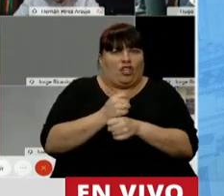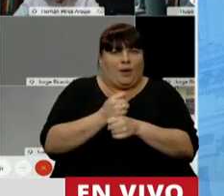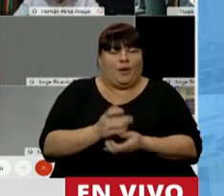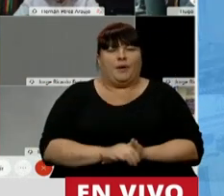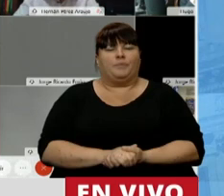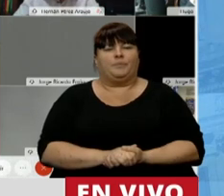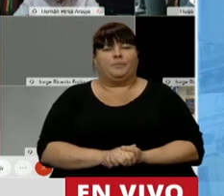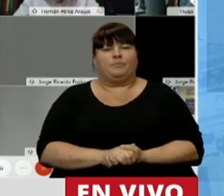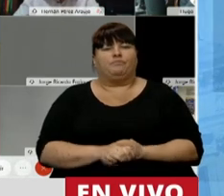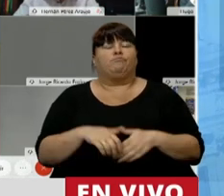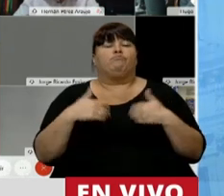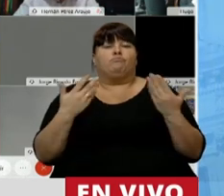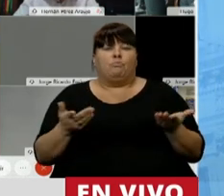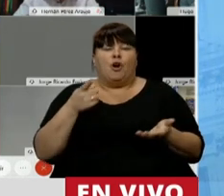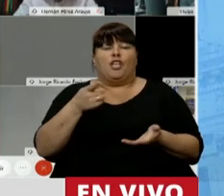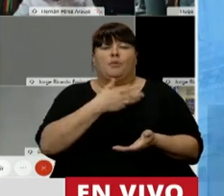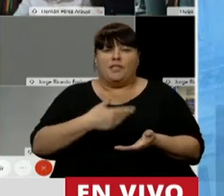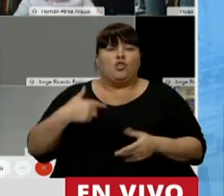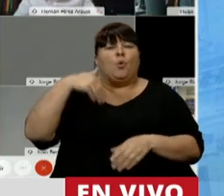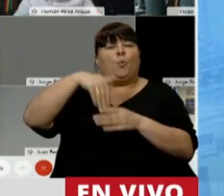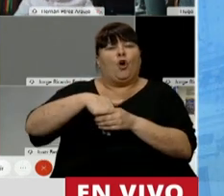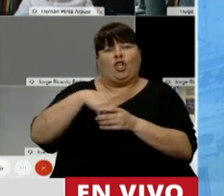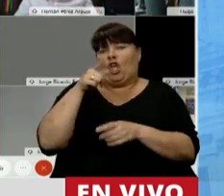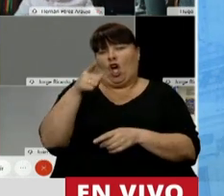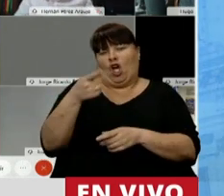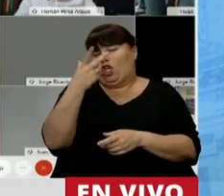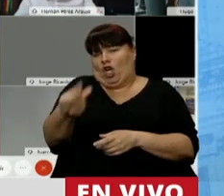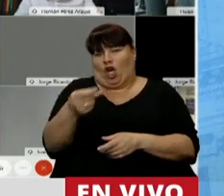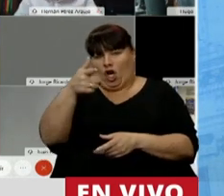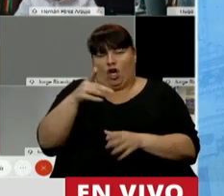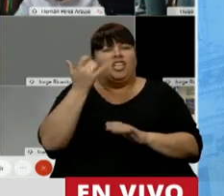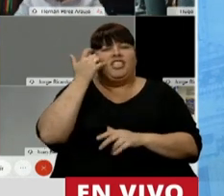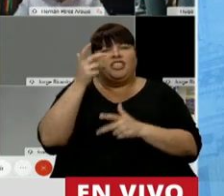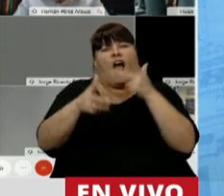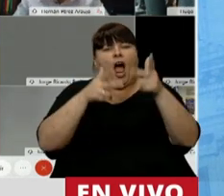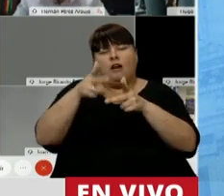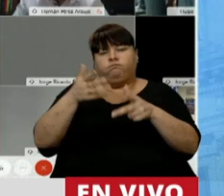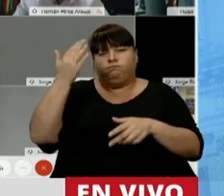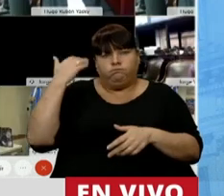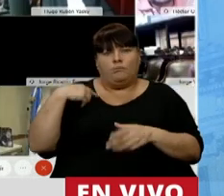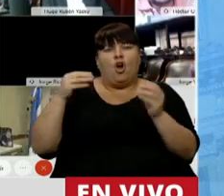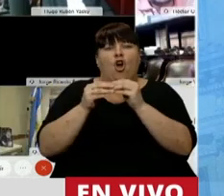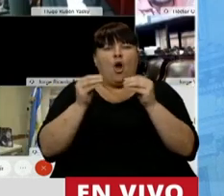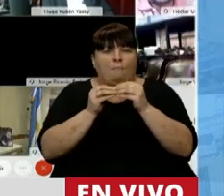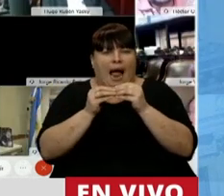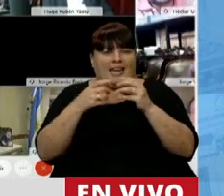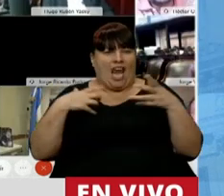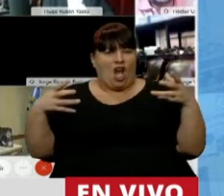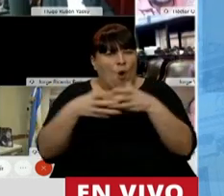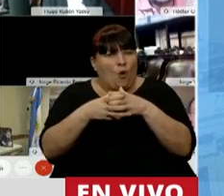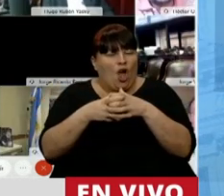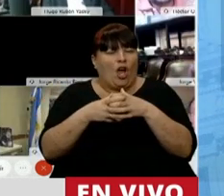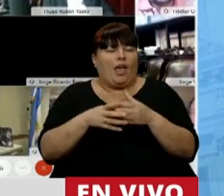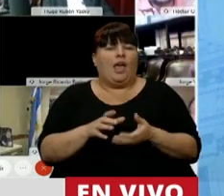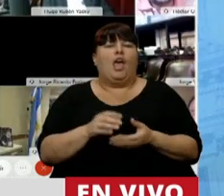Por lo tanto, Presidente, vamos a votar en contra. Ya expresaron compañeros de mi bancada,